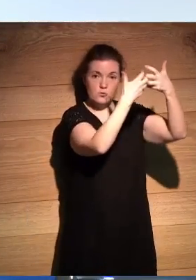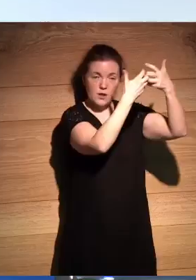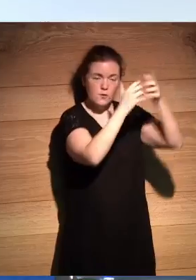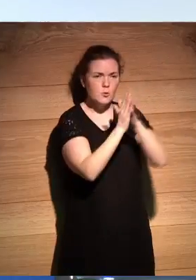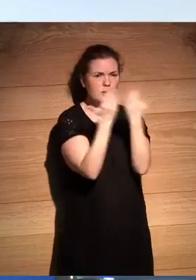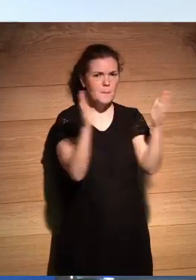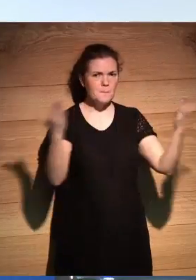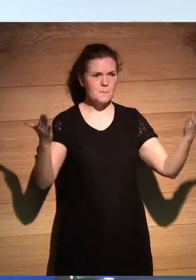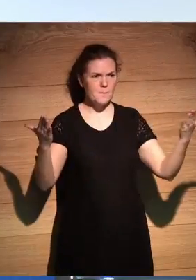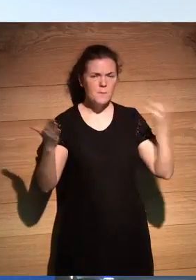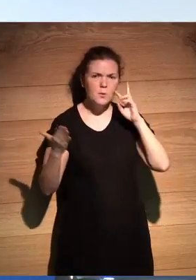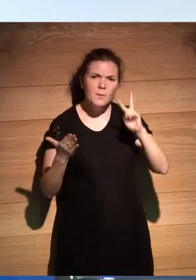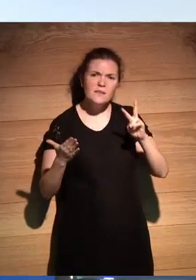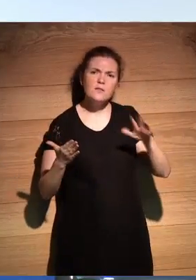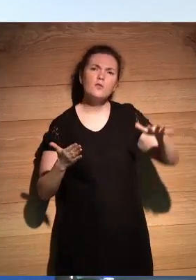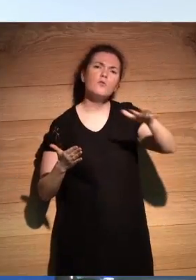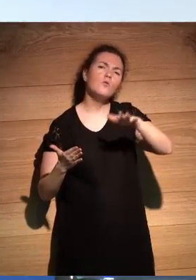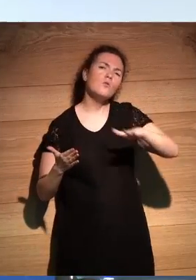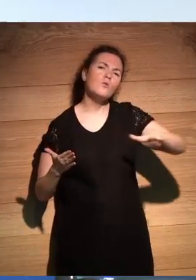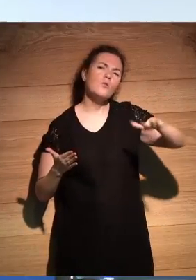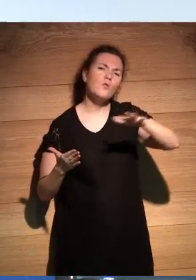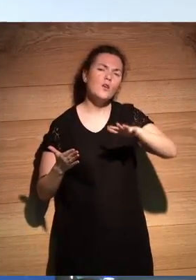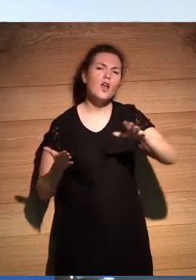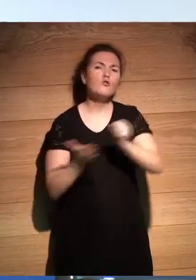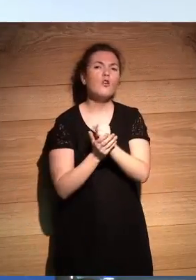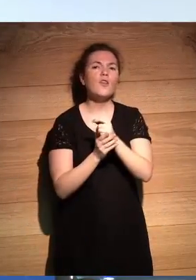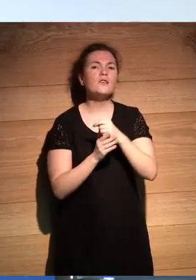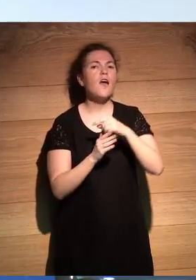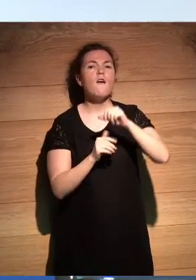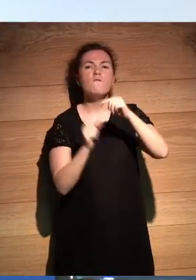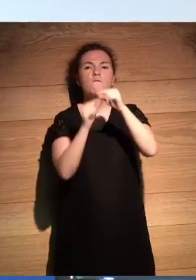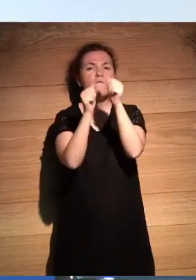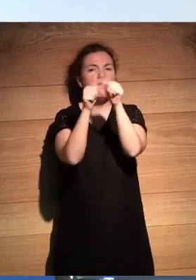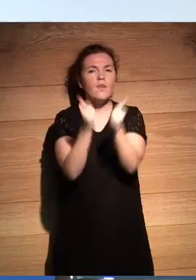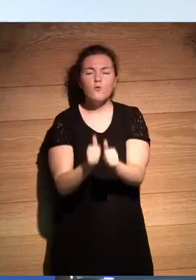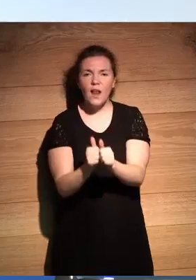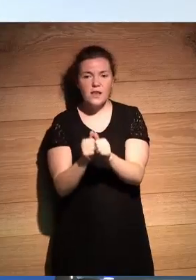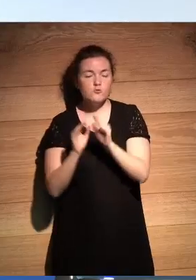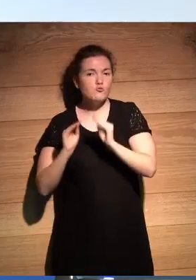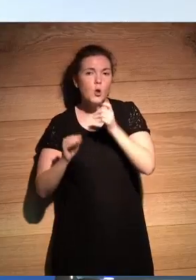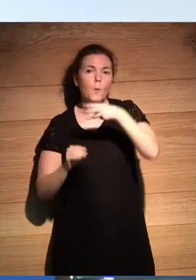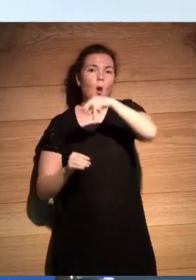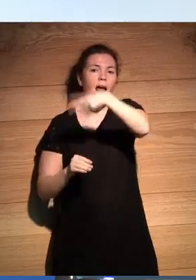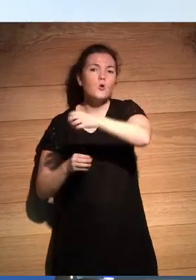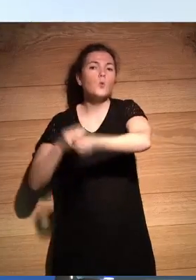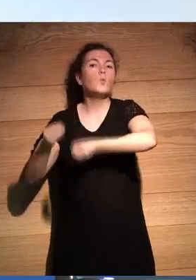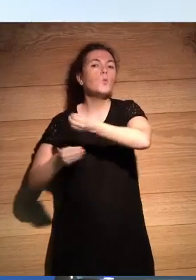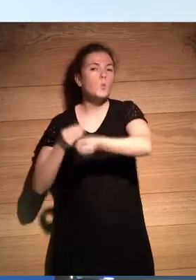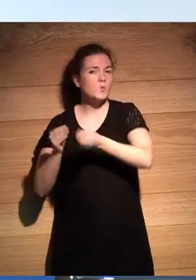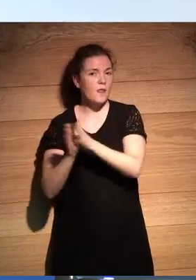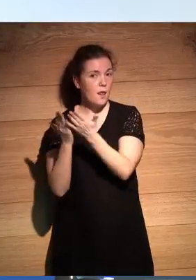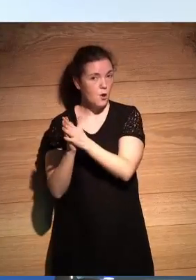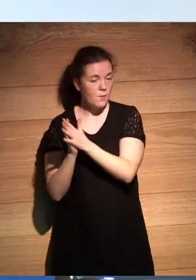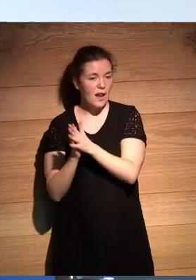es un paisaje donde se consignan todas las figuras retóricas que Bolaño utiliza en la novela situadas en puntos